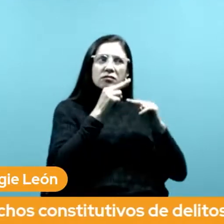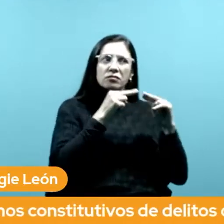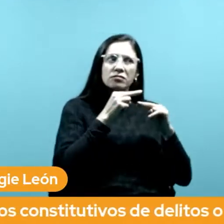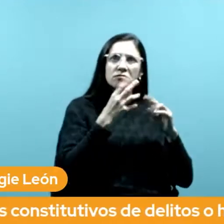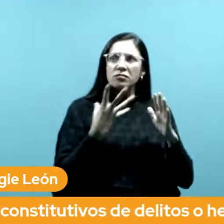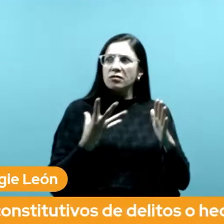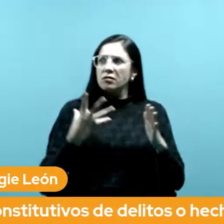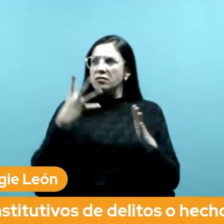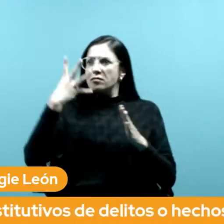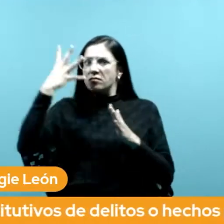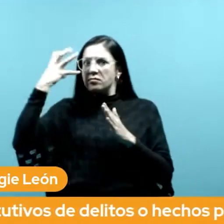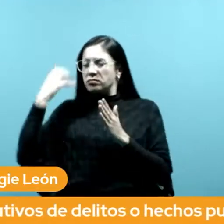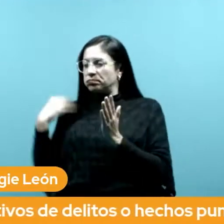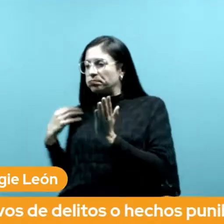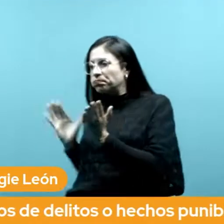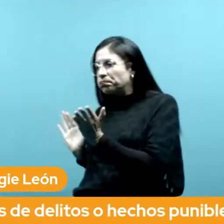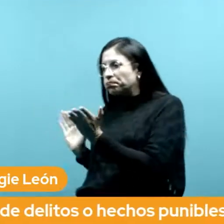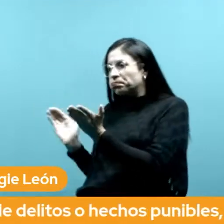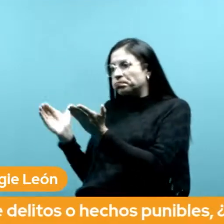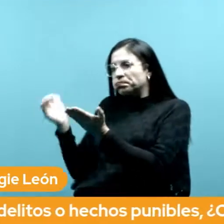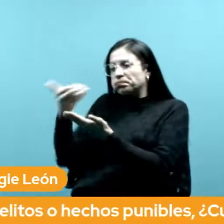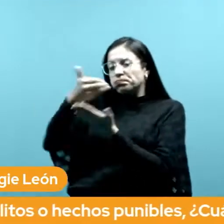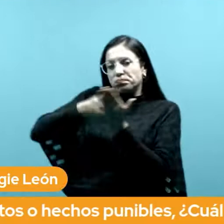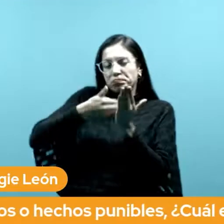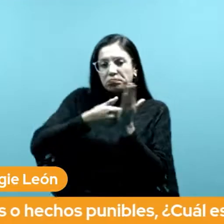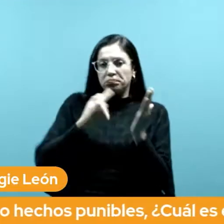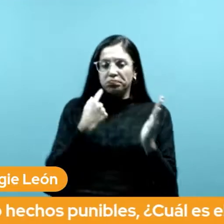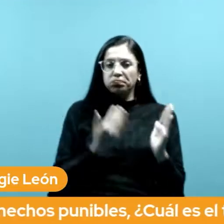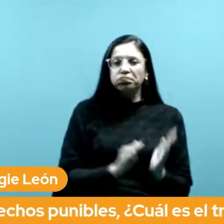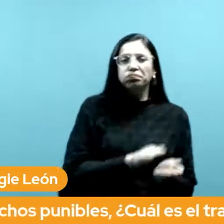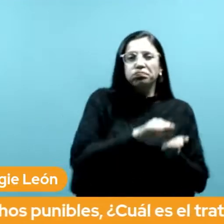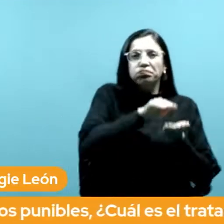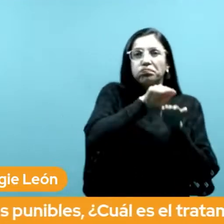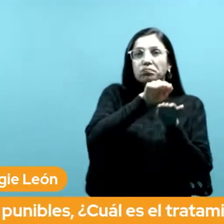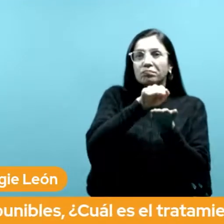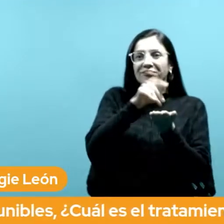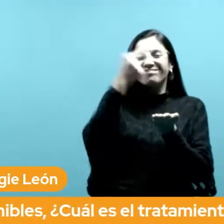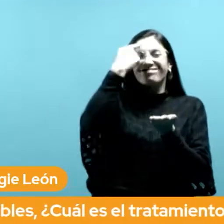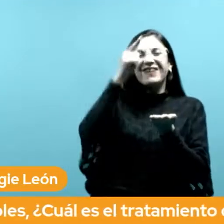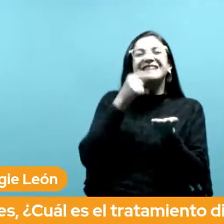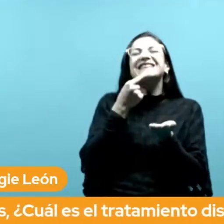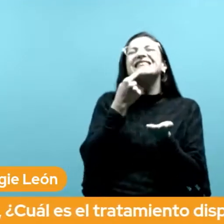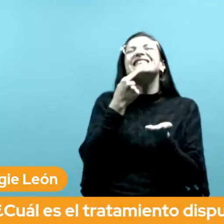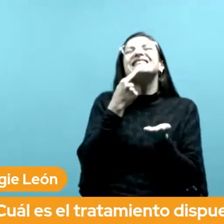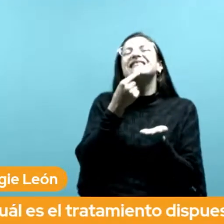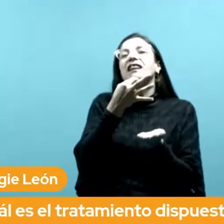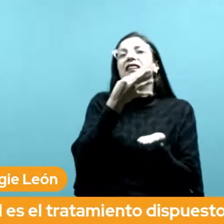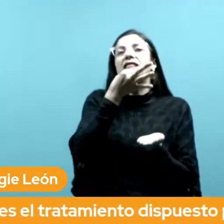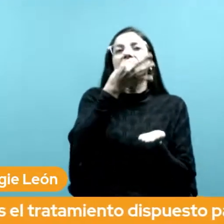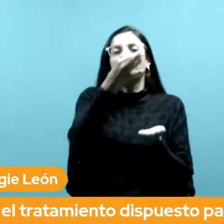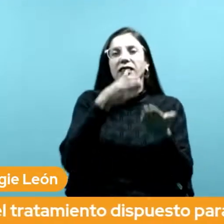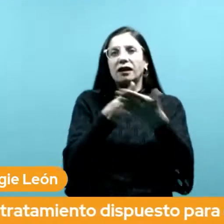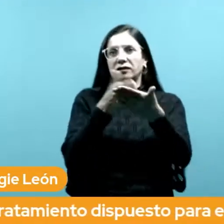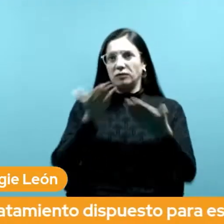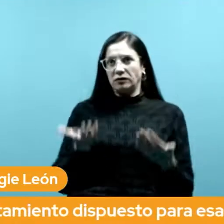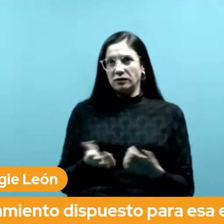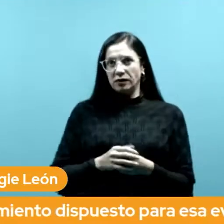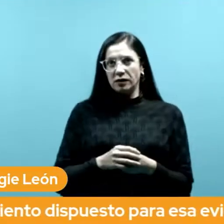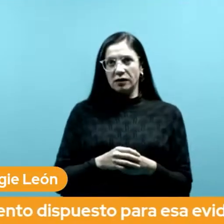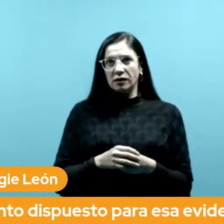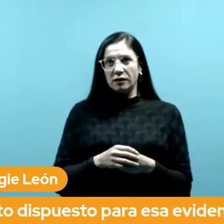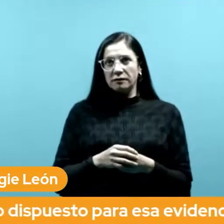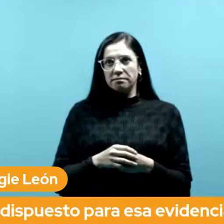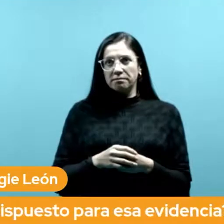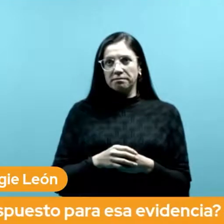constituyen esos papeles los pasos burocráticos para denunciar que es otra intención y finalmente los